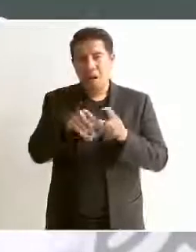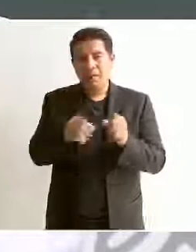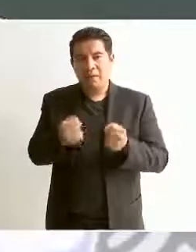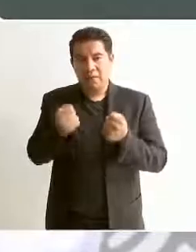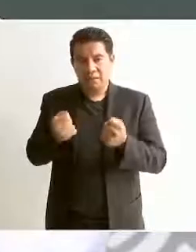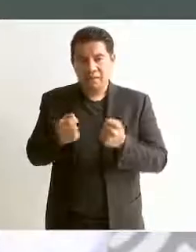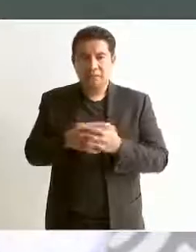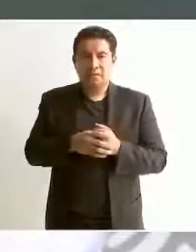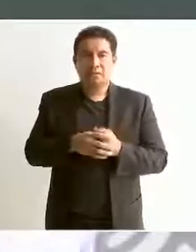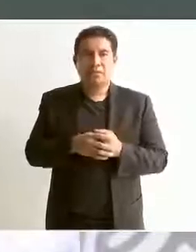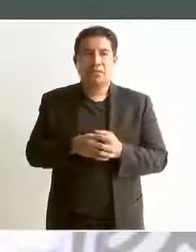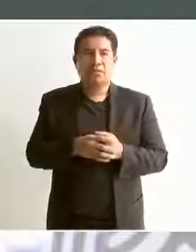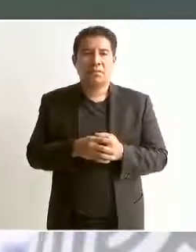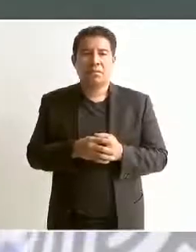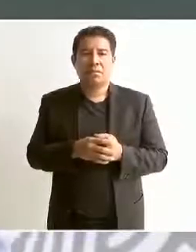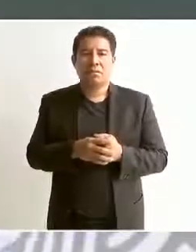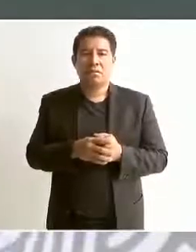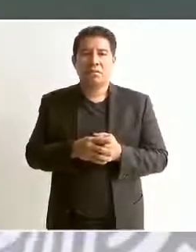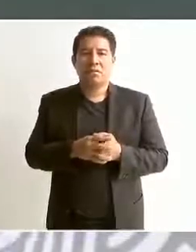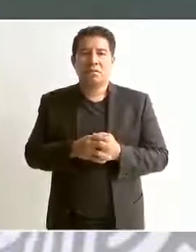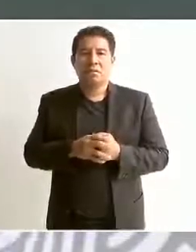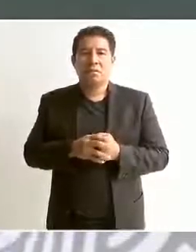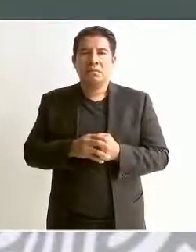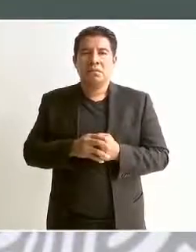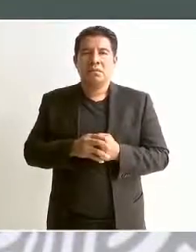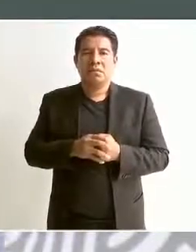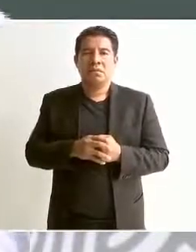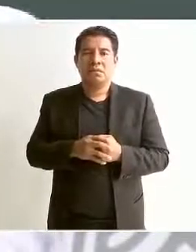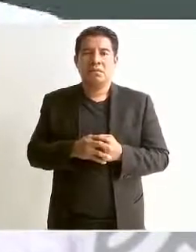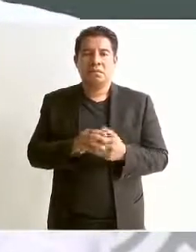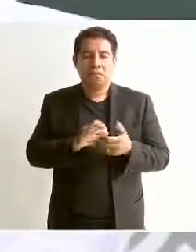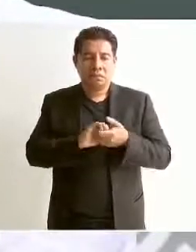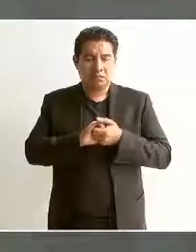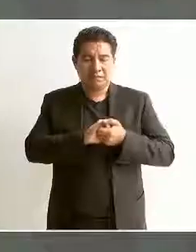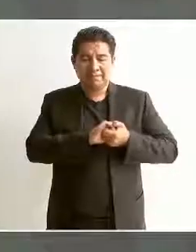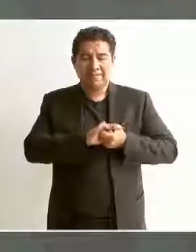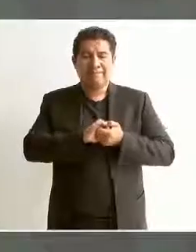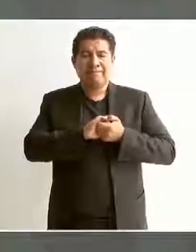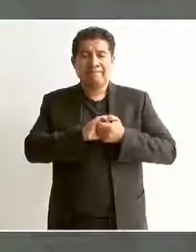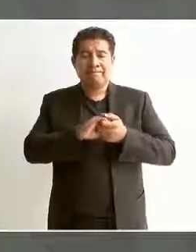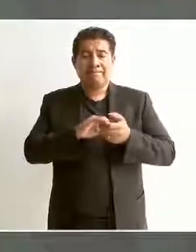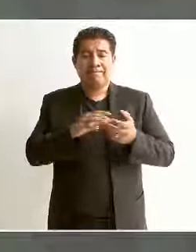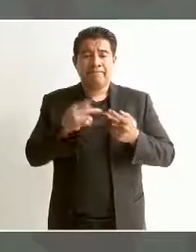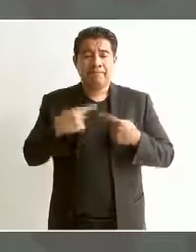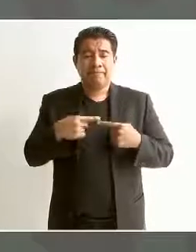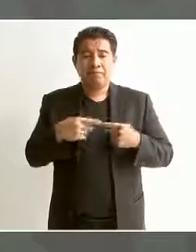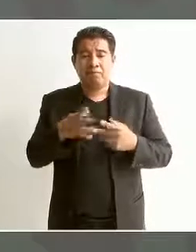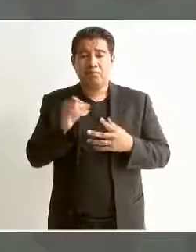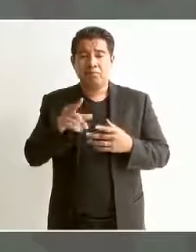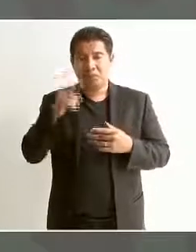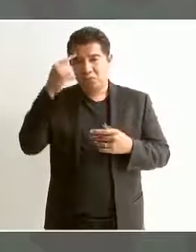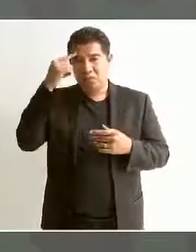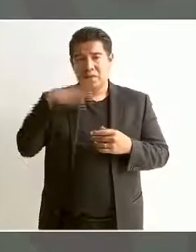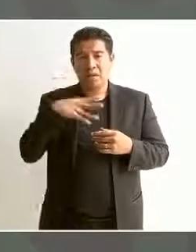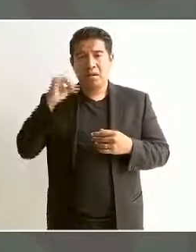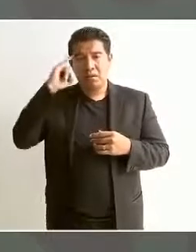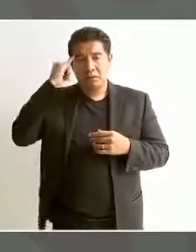el que coexistan las iglesias.